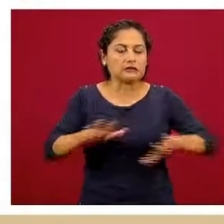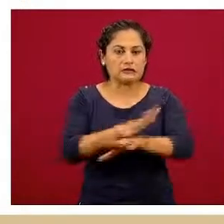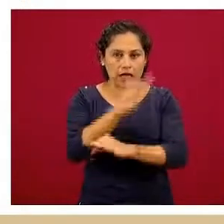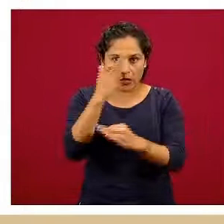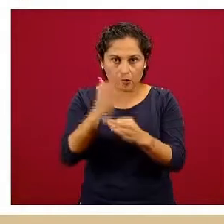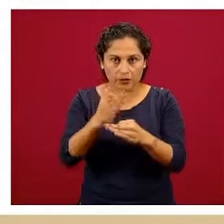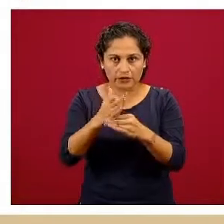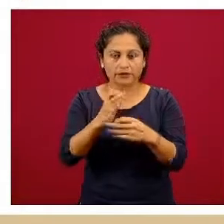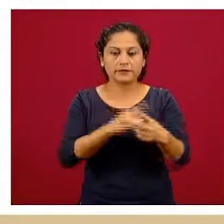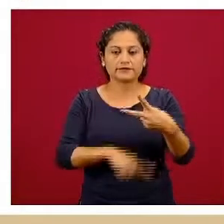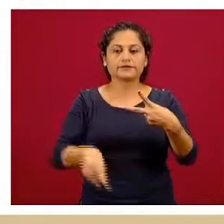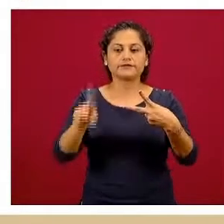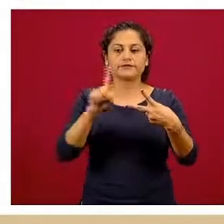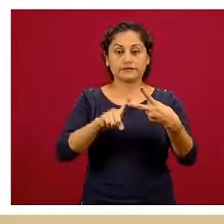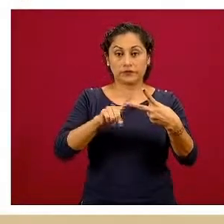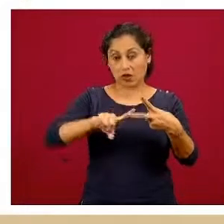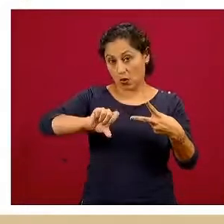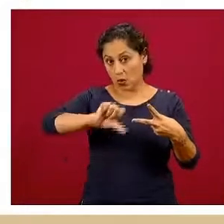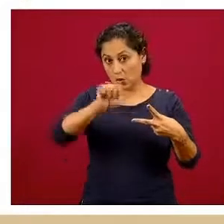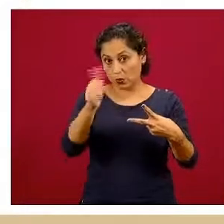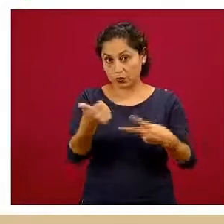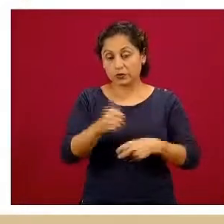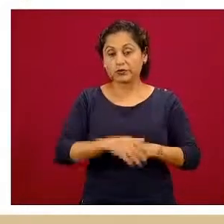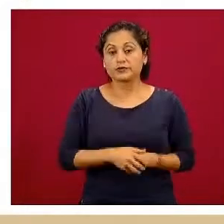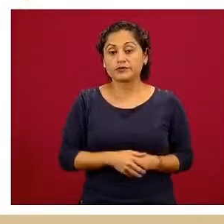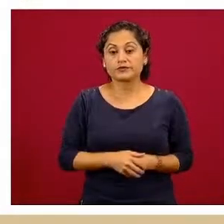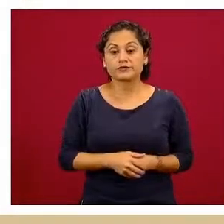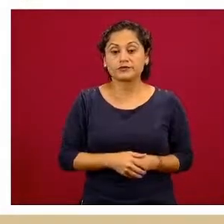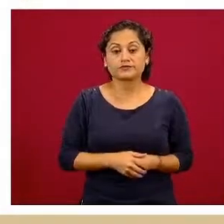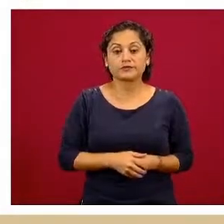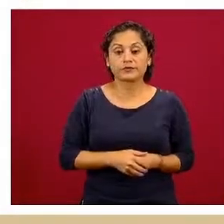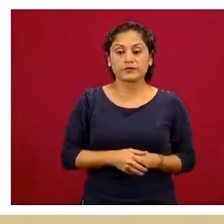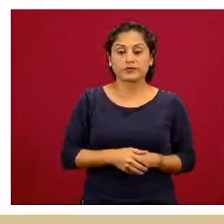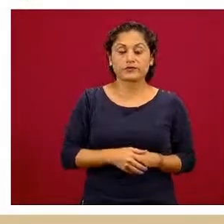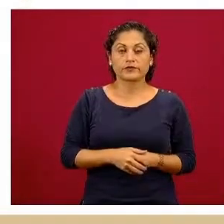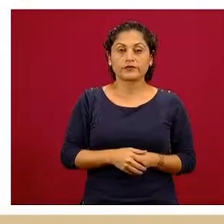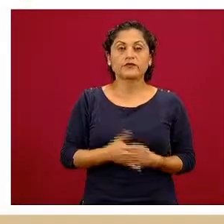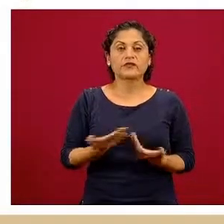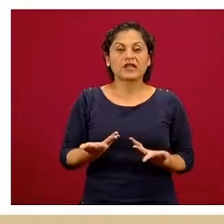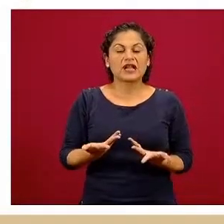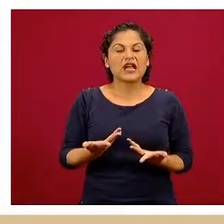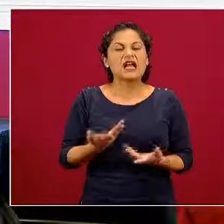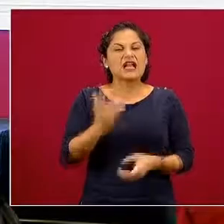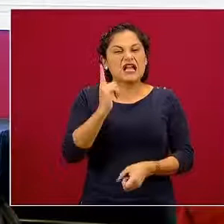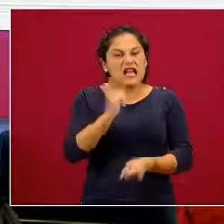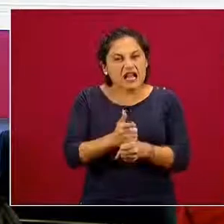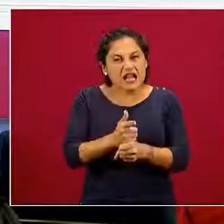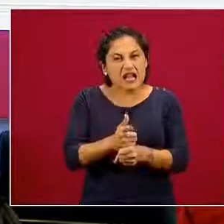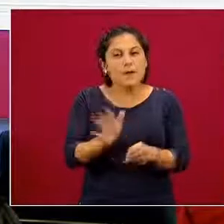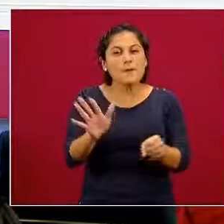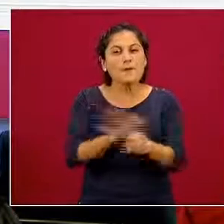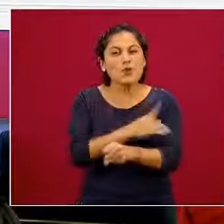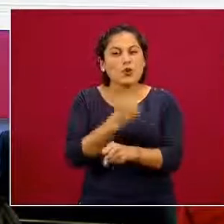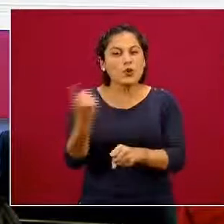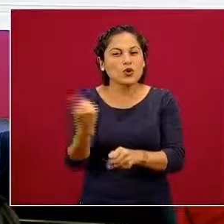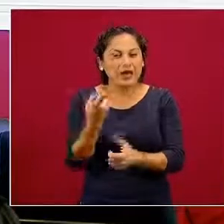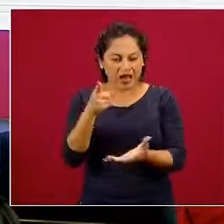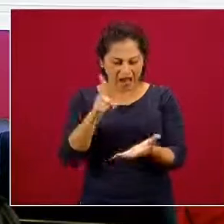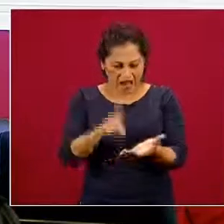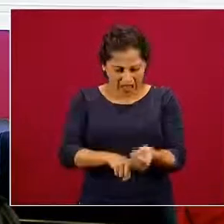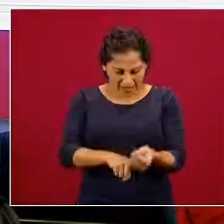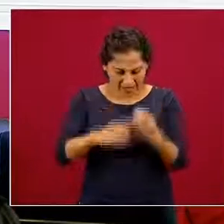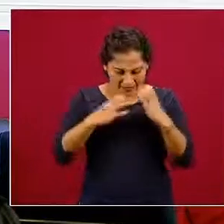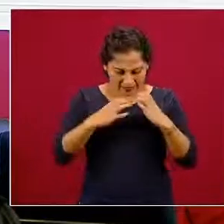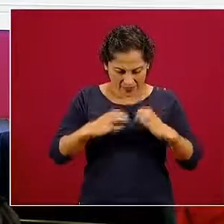componentes del marco de la salud pública es el de identificar los factores, los determinantes biopsicosociales que